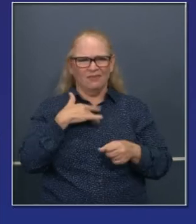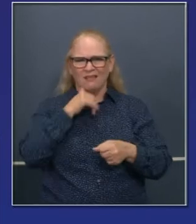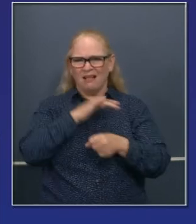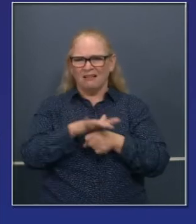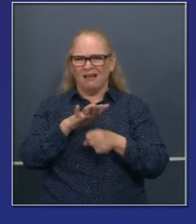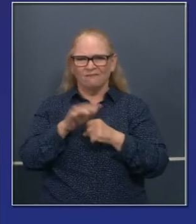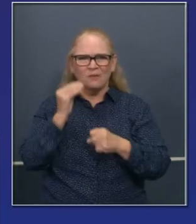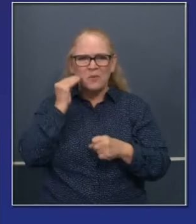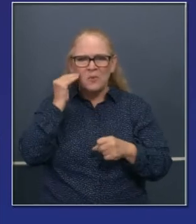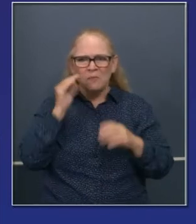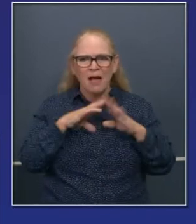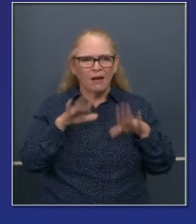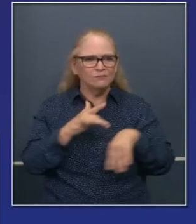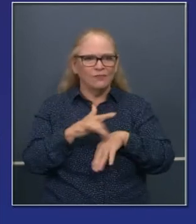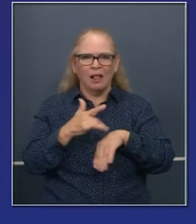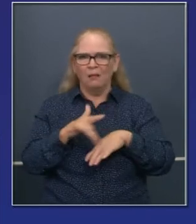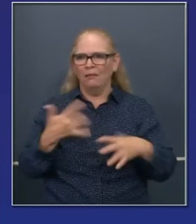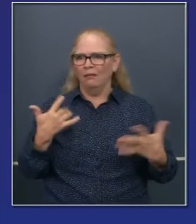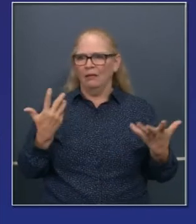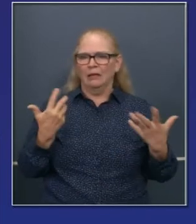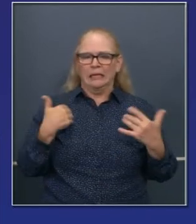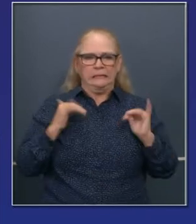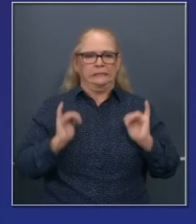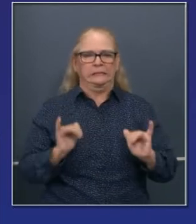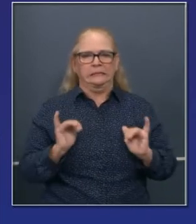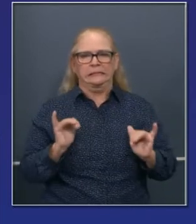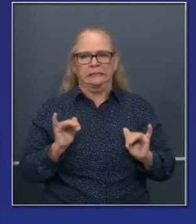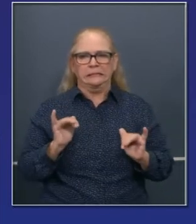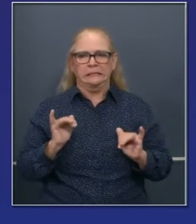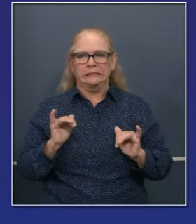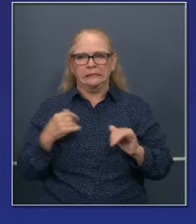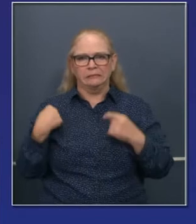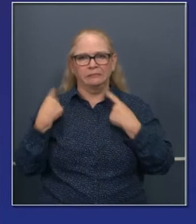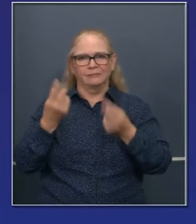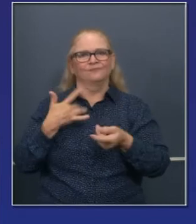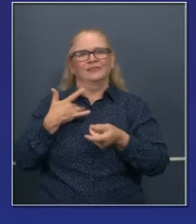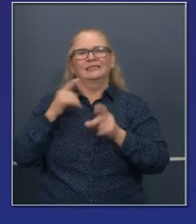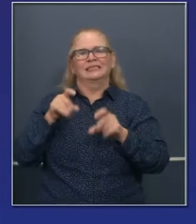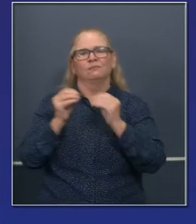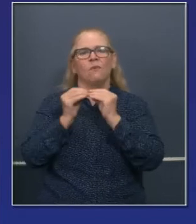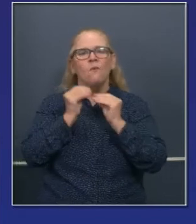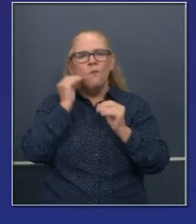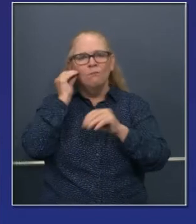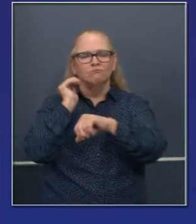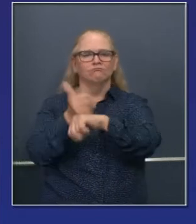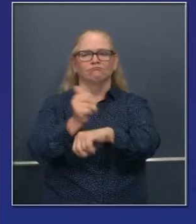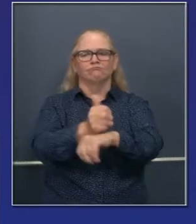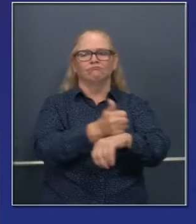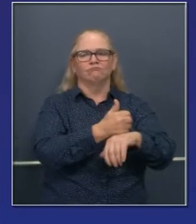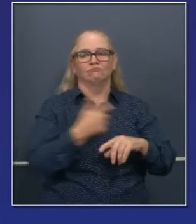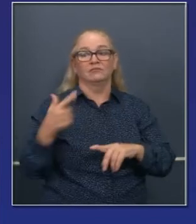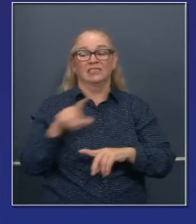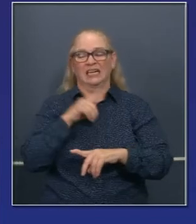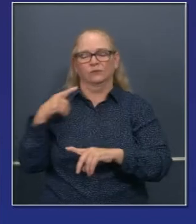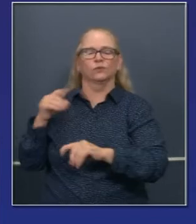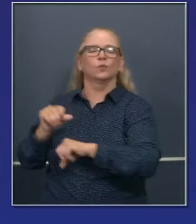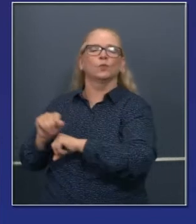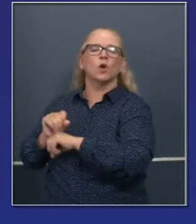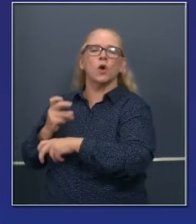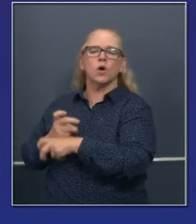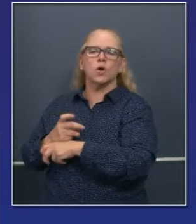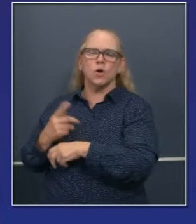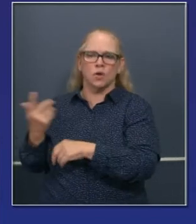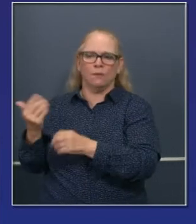décadas. Tenemos que dirigirnos a ese problema con las propuestas de ley que están disponibles, por